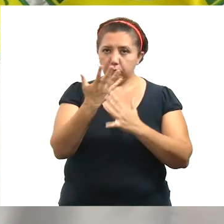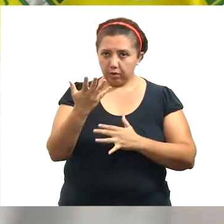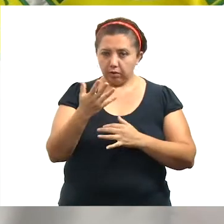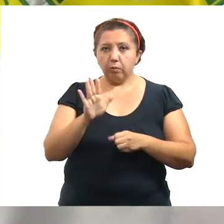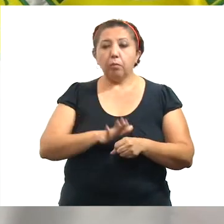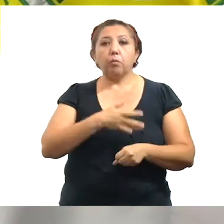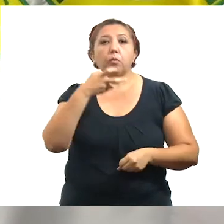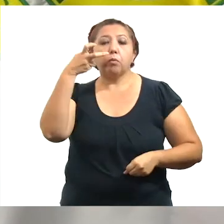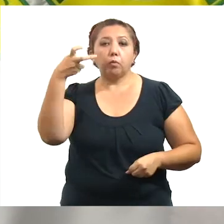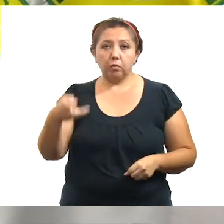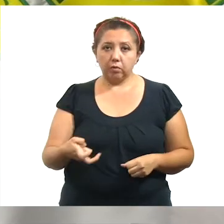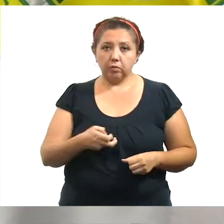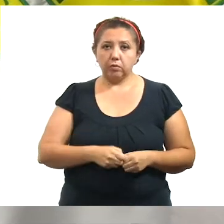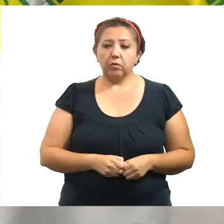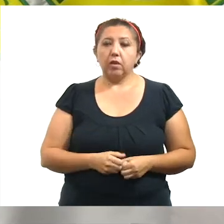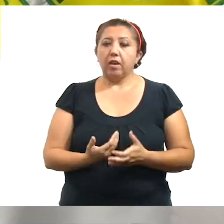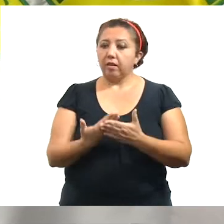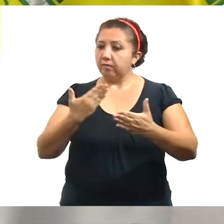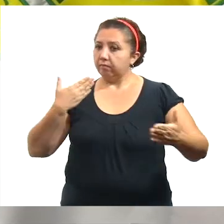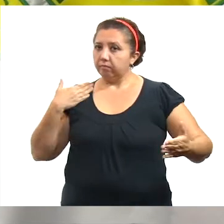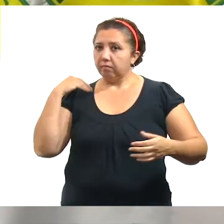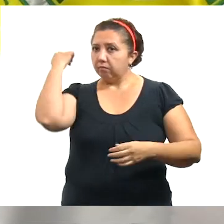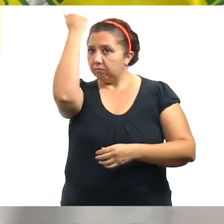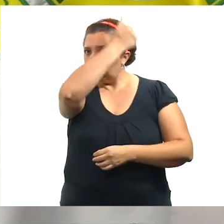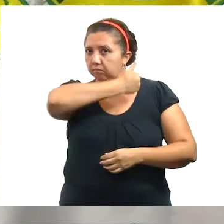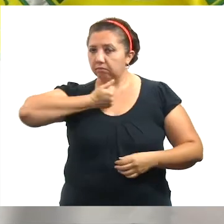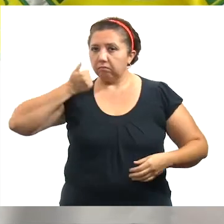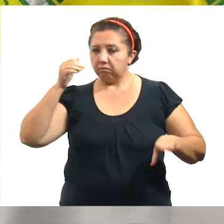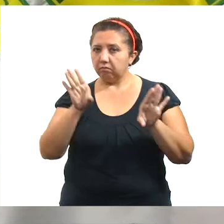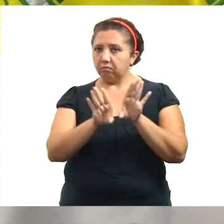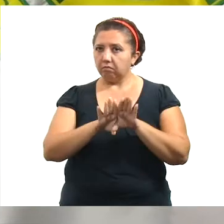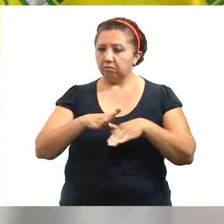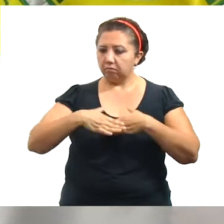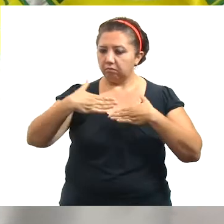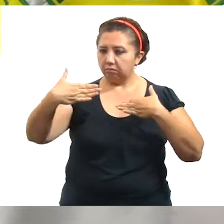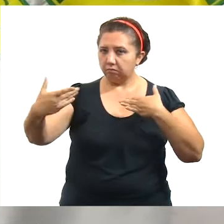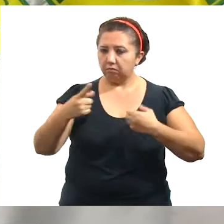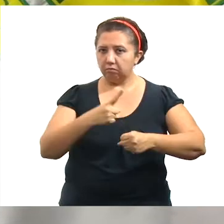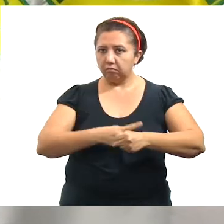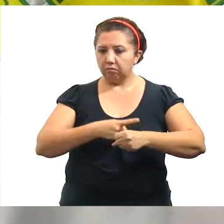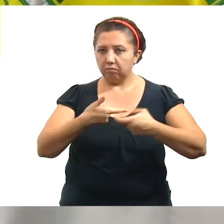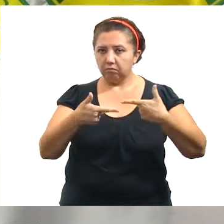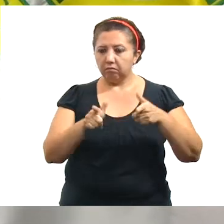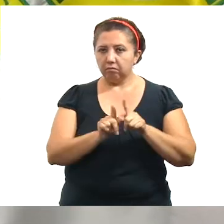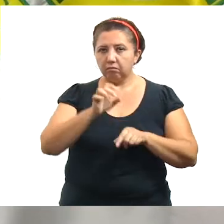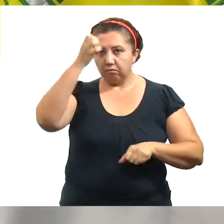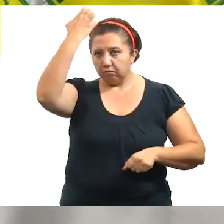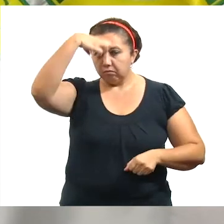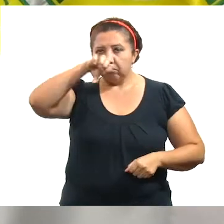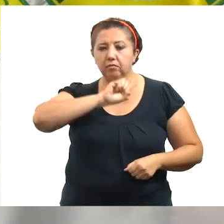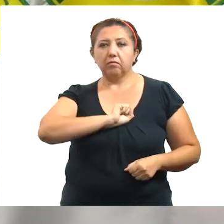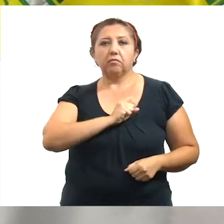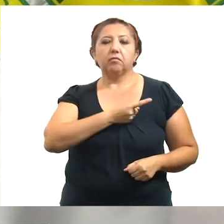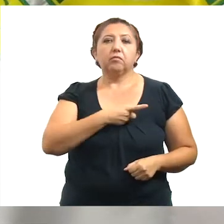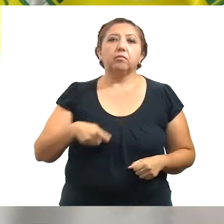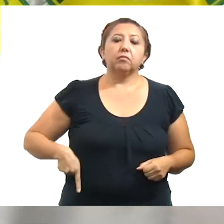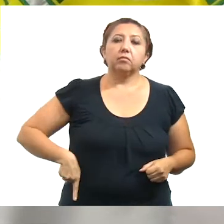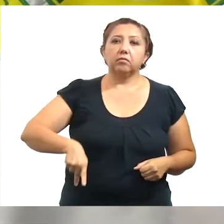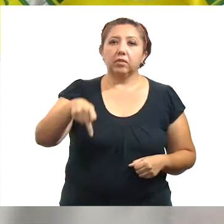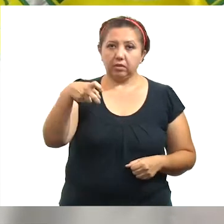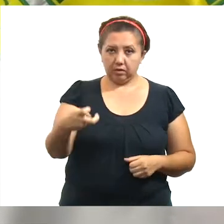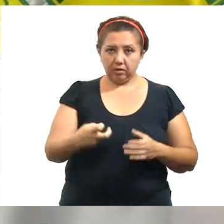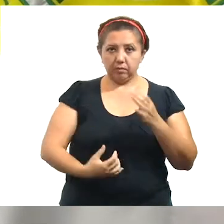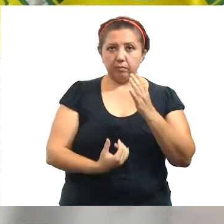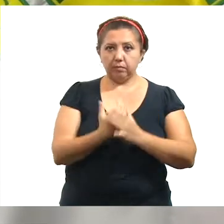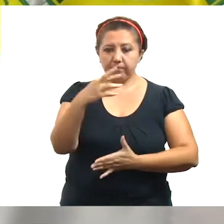Por este motivo, previo análisis y opinión de la evolución de la pandemia por parte de nuestro Comité de Expertos en Salud Pública, esta